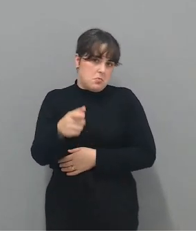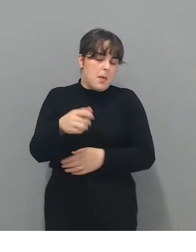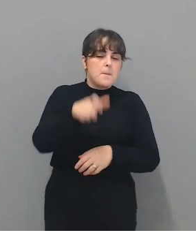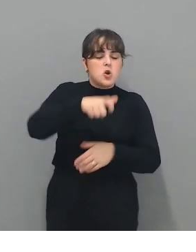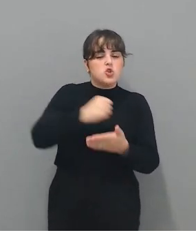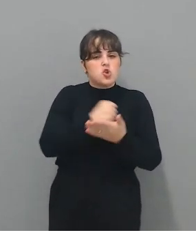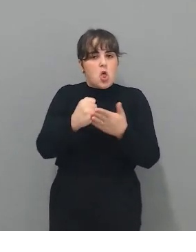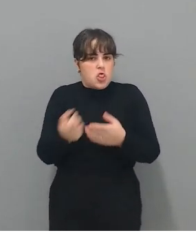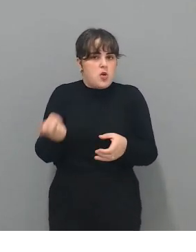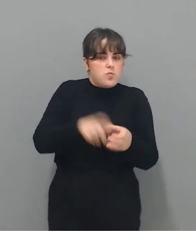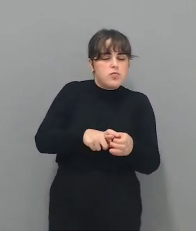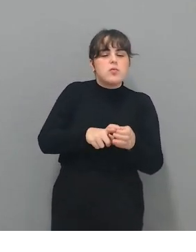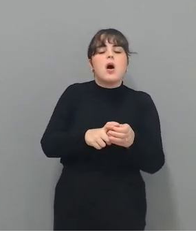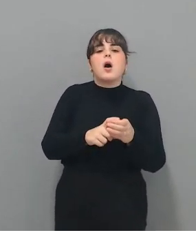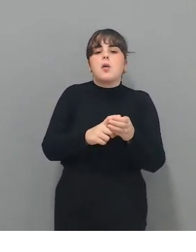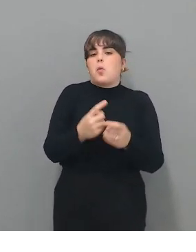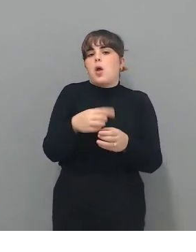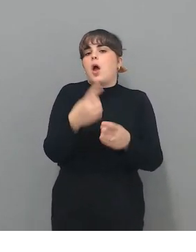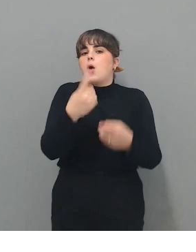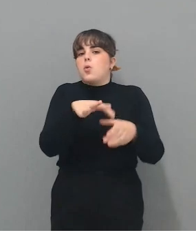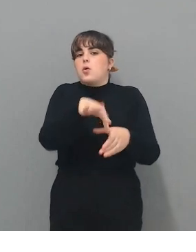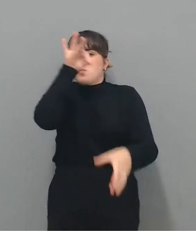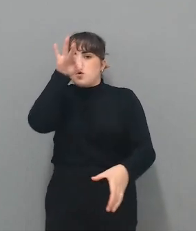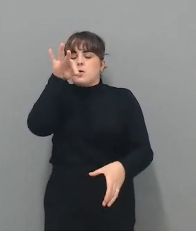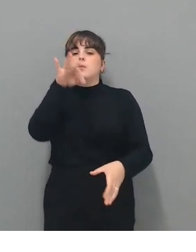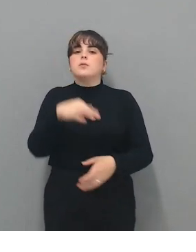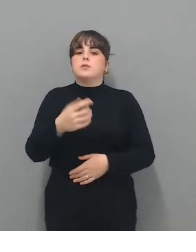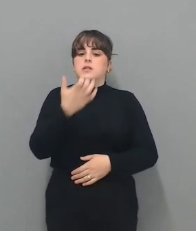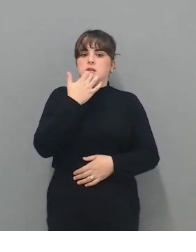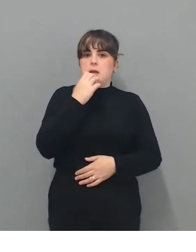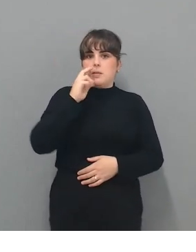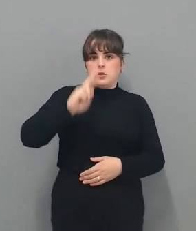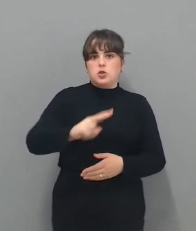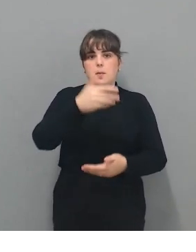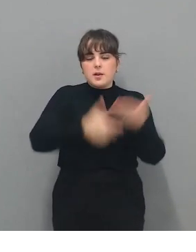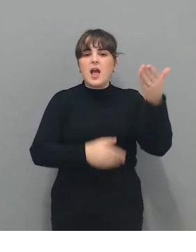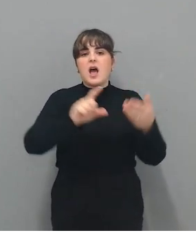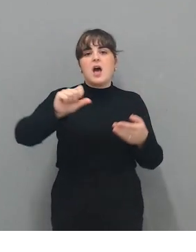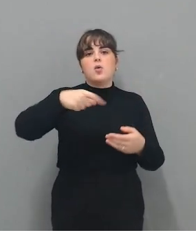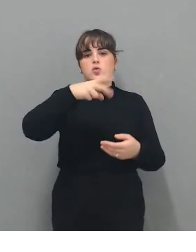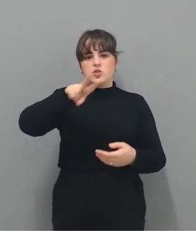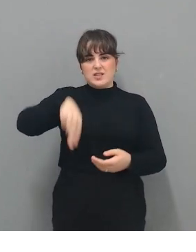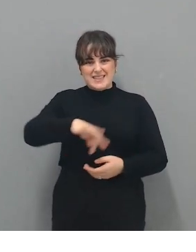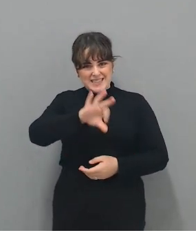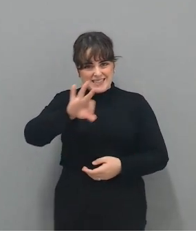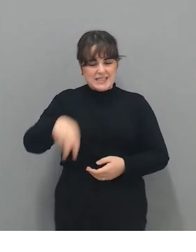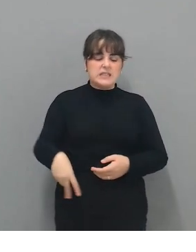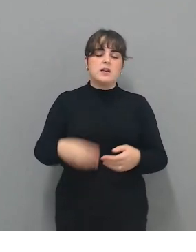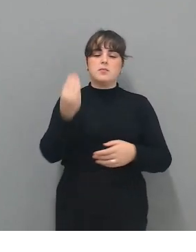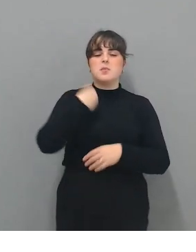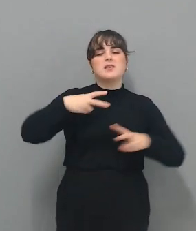Al primero de ellos yo creo que si hemos visto prensa sabemos quién es. Agustín, que lleva ámbito penal.